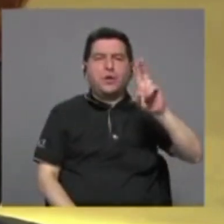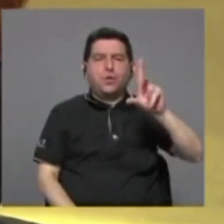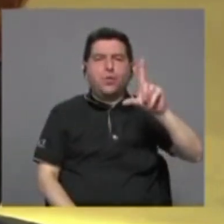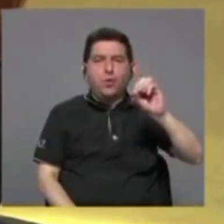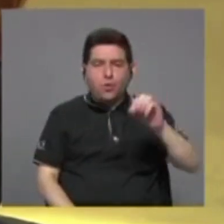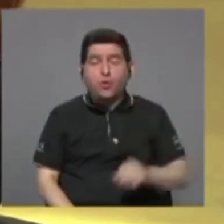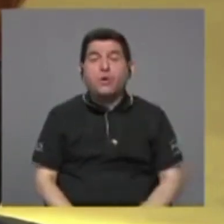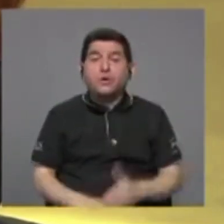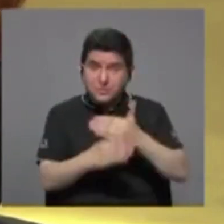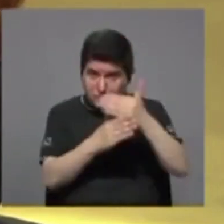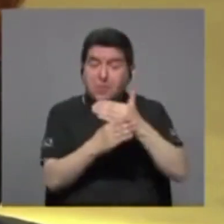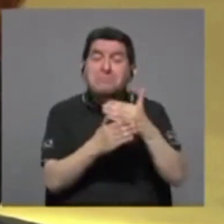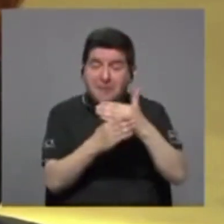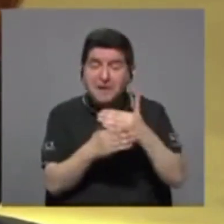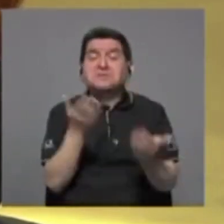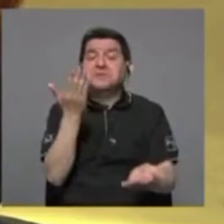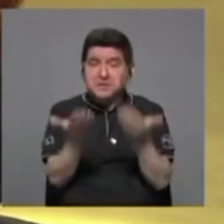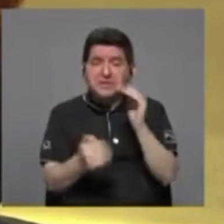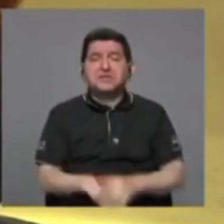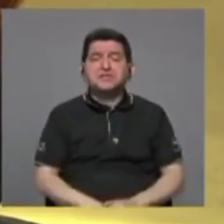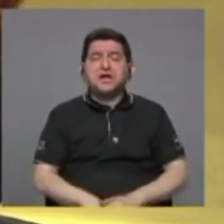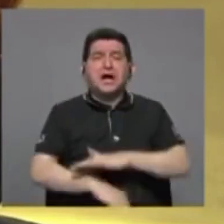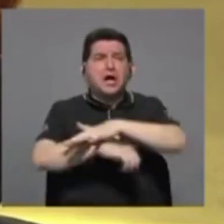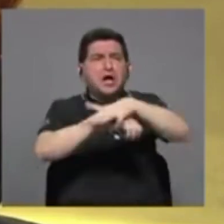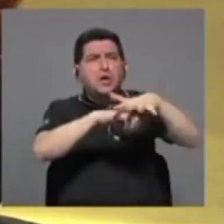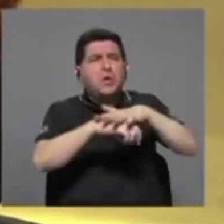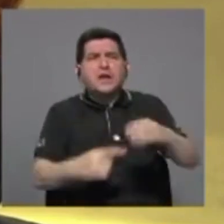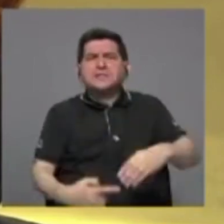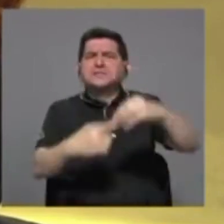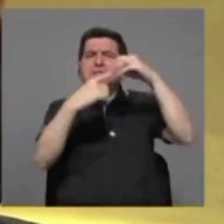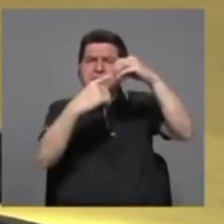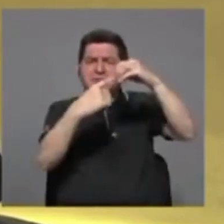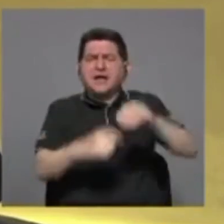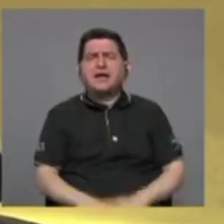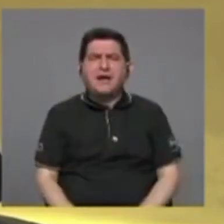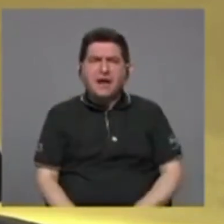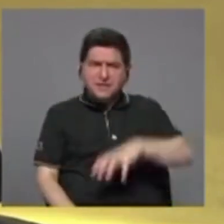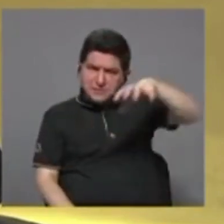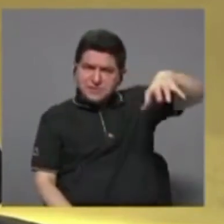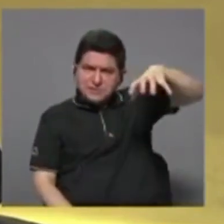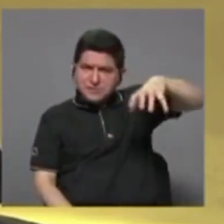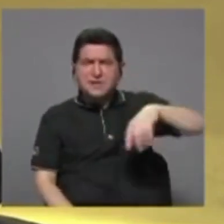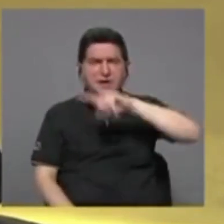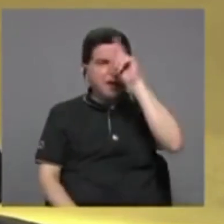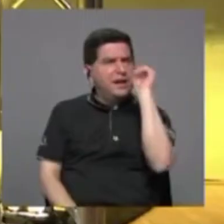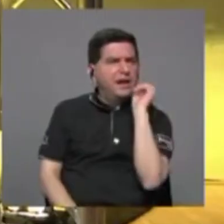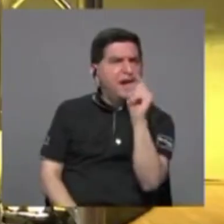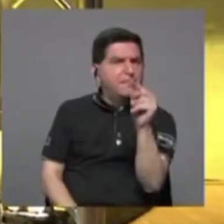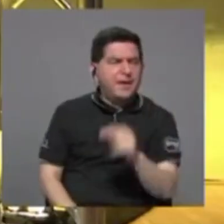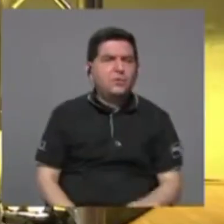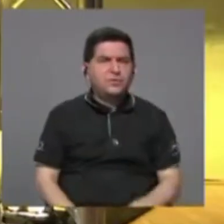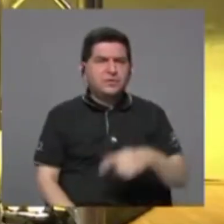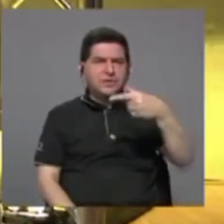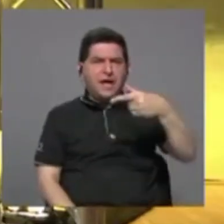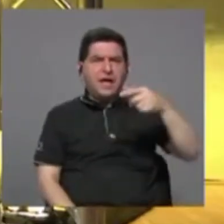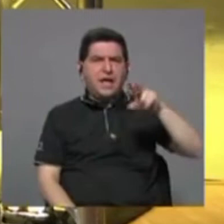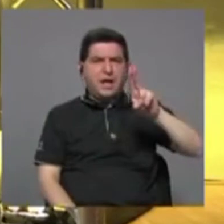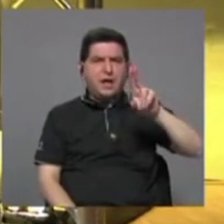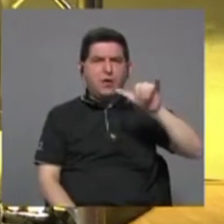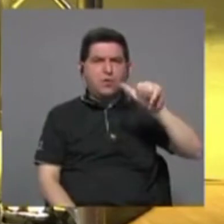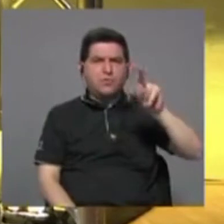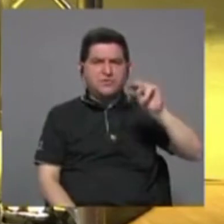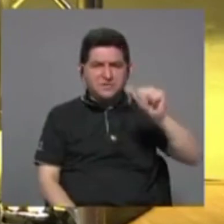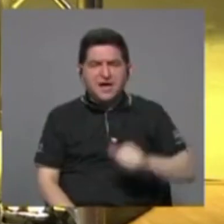mucho, por lo menos con las islas mayores del Caribe. Y la pregunta específica es, ¿en Guyana se come también,